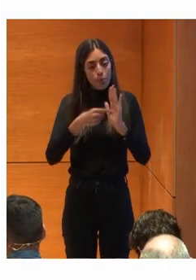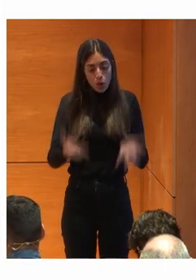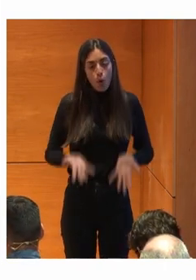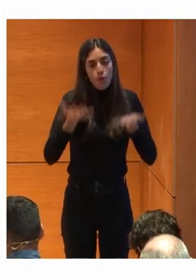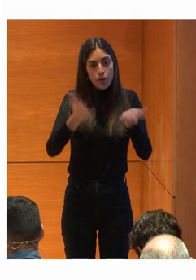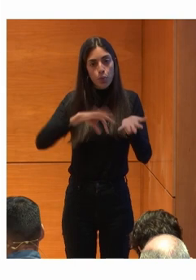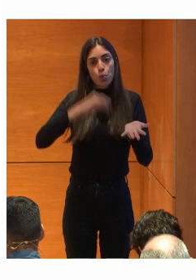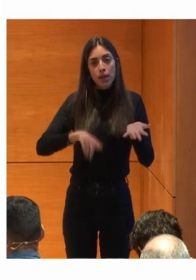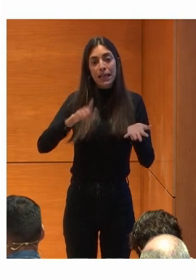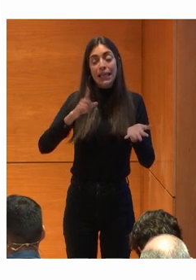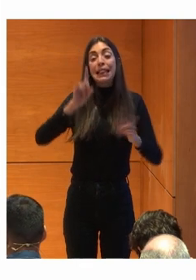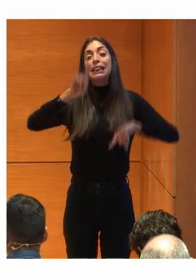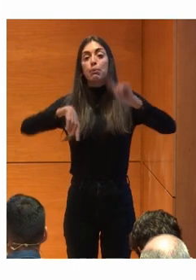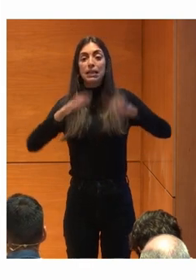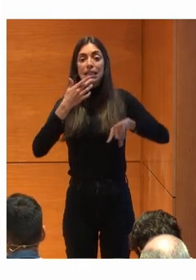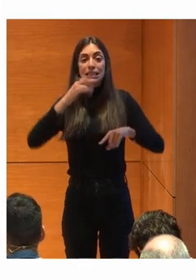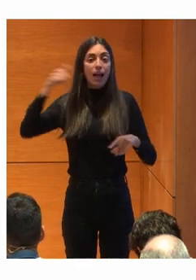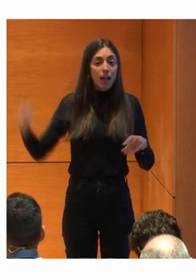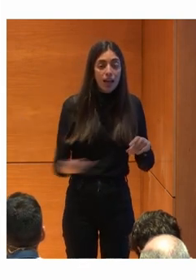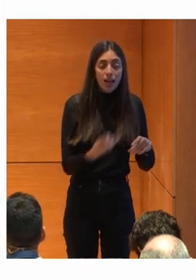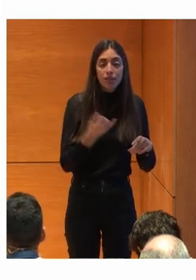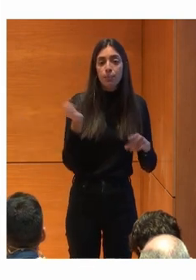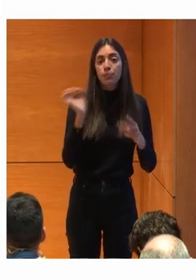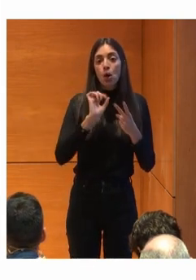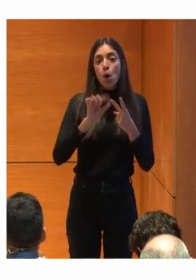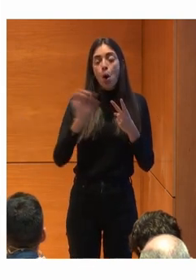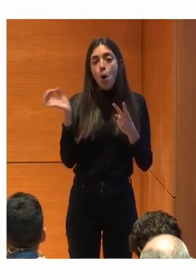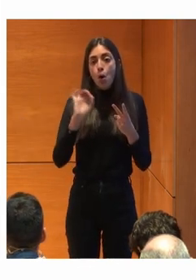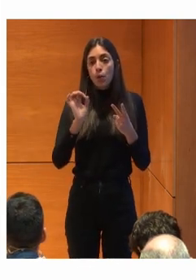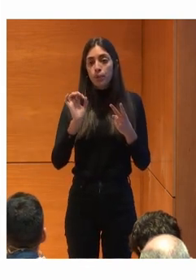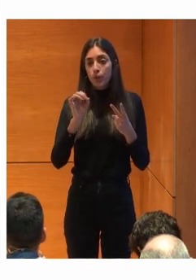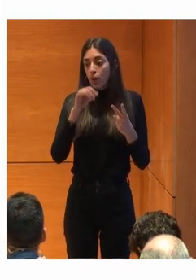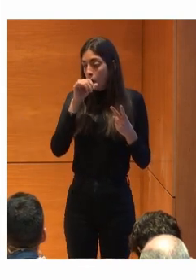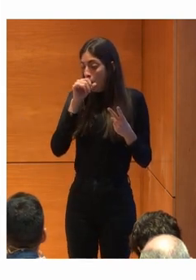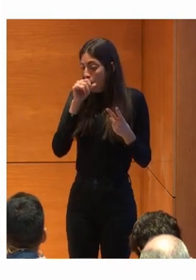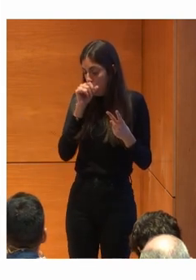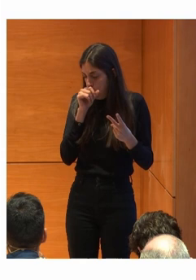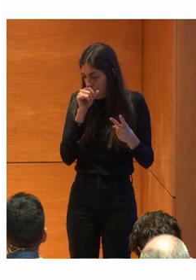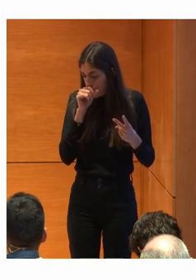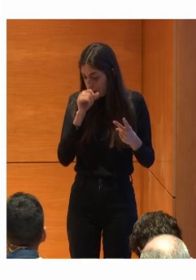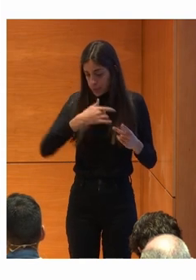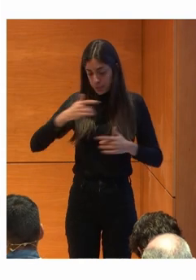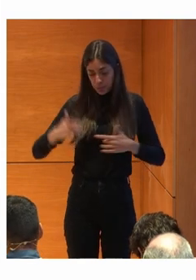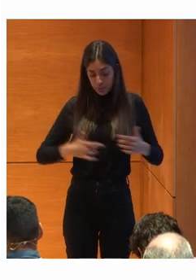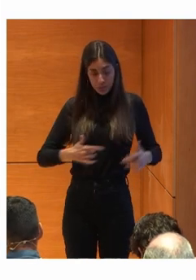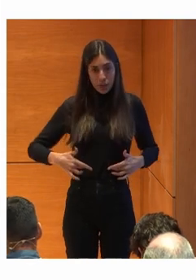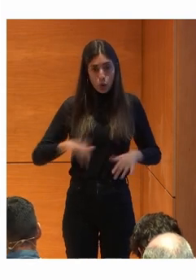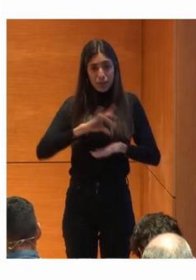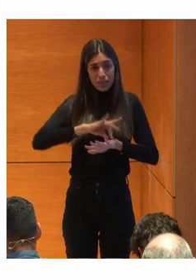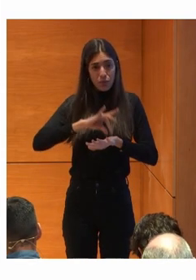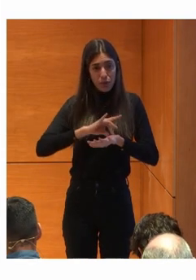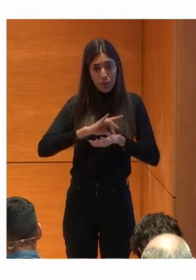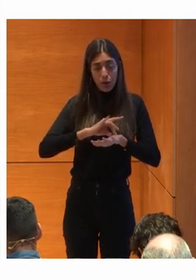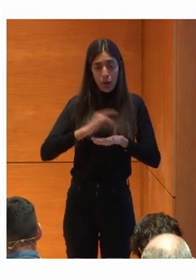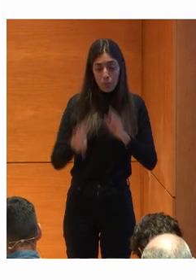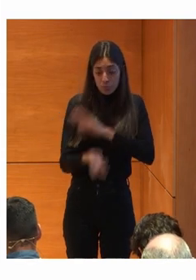que en función De la fatiga O del transcurso De los signos De la enfermedad Podamos ir Seleccionando Cuál es